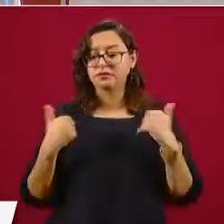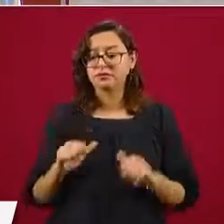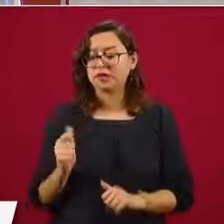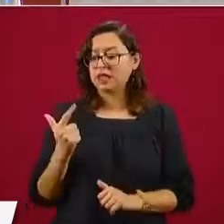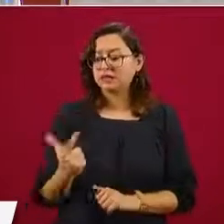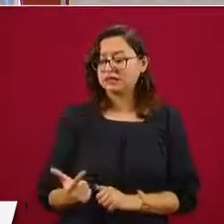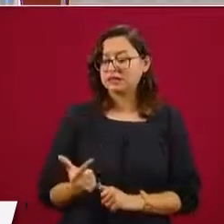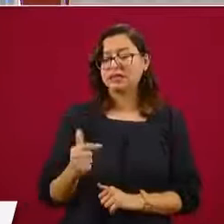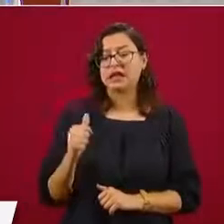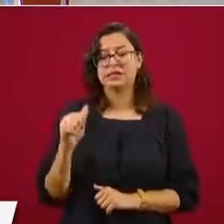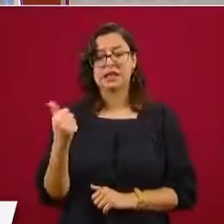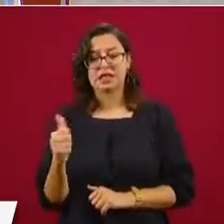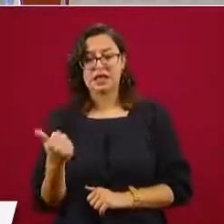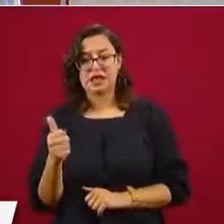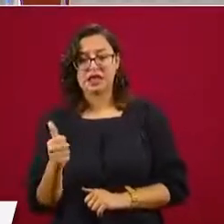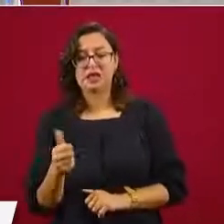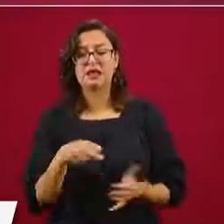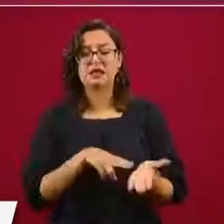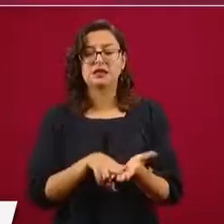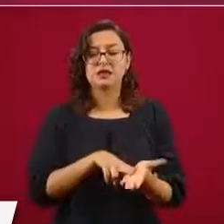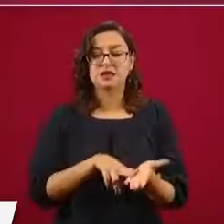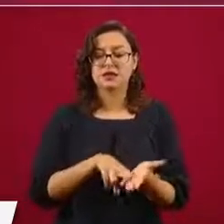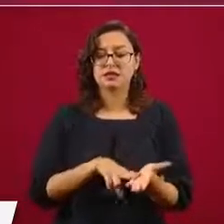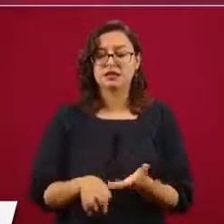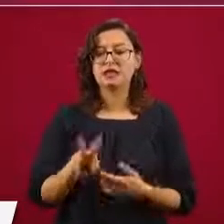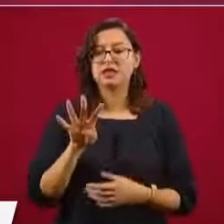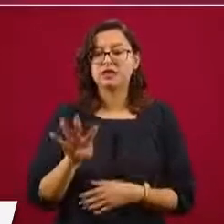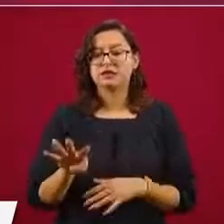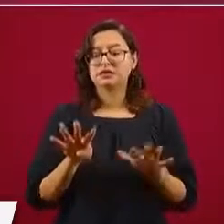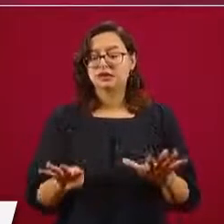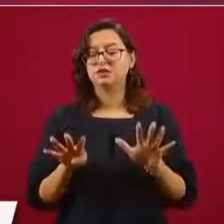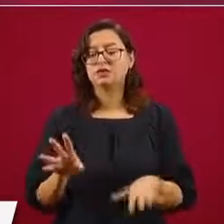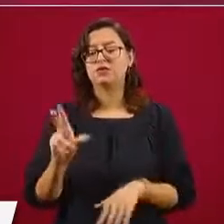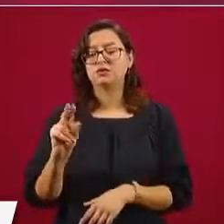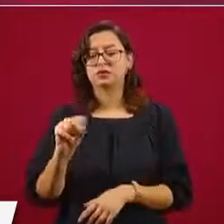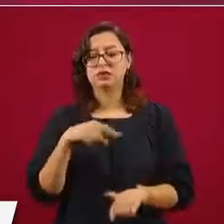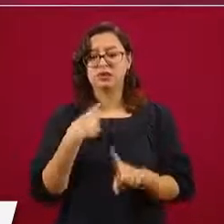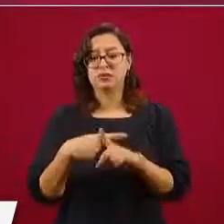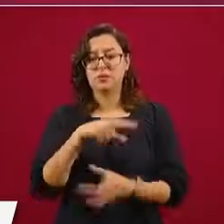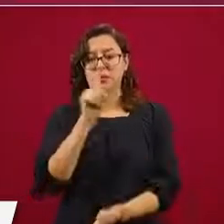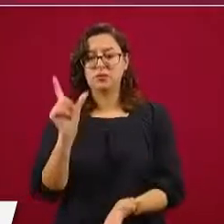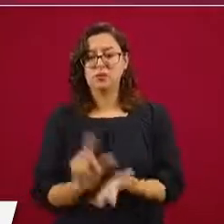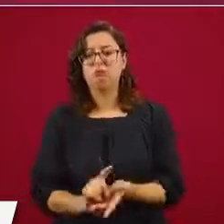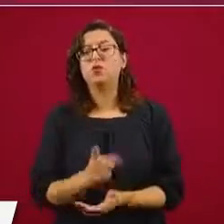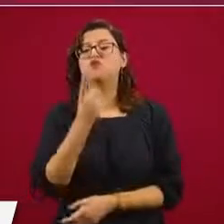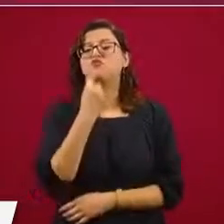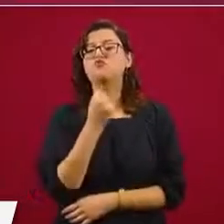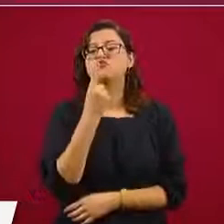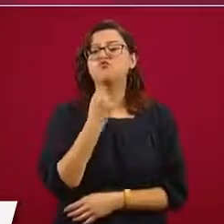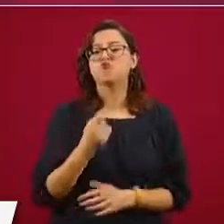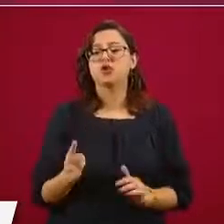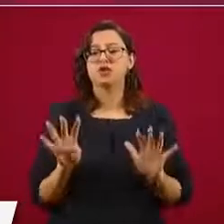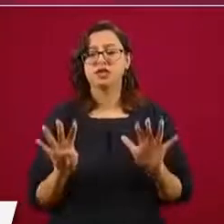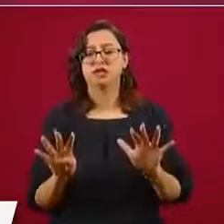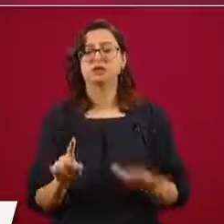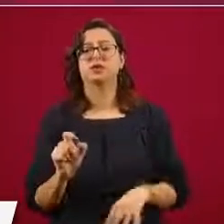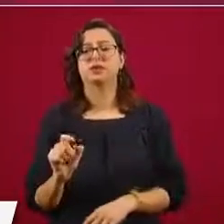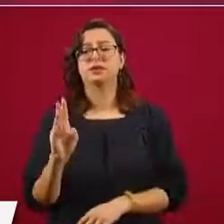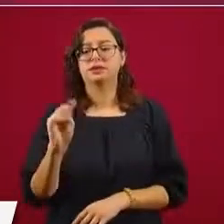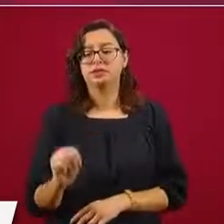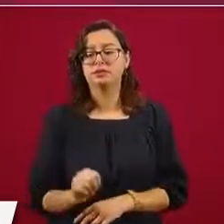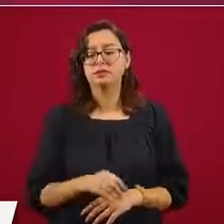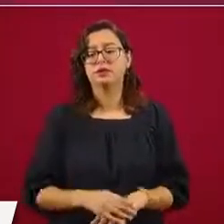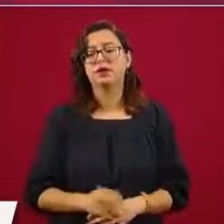agosto el diésel, 19.80 por litro promedio en todo el país, la Premium, 19.29 por litro